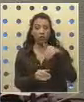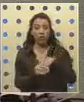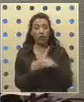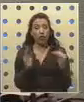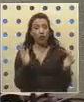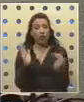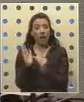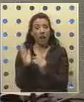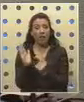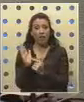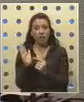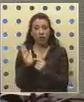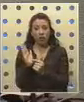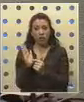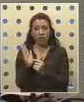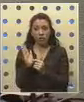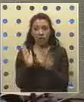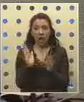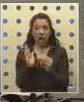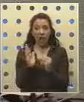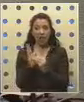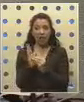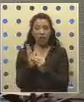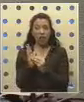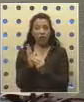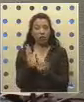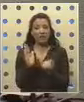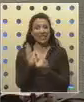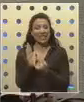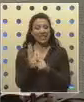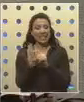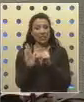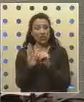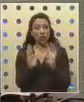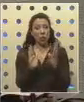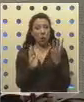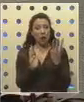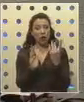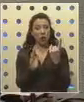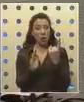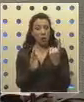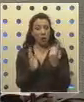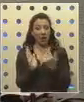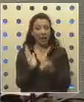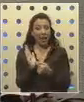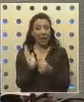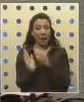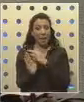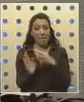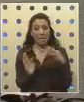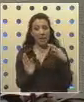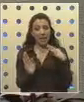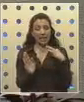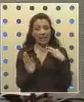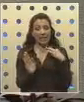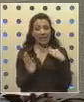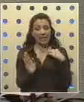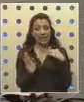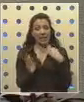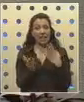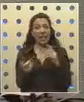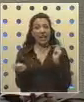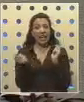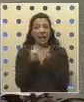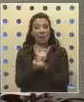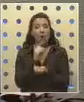voy a votar a favor incluido el inciso cuarto salvo que aquí la ministra nos diga que